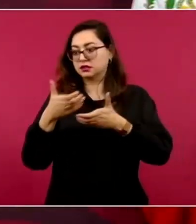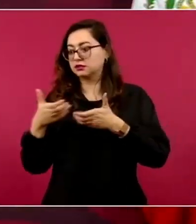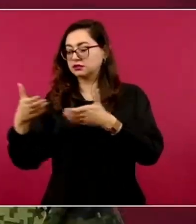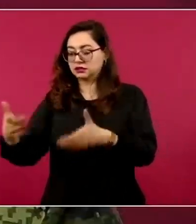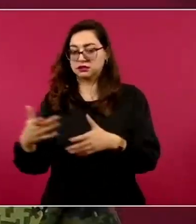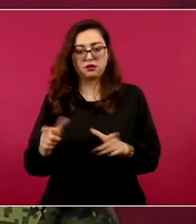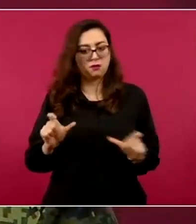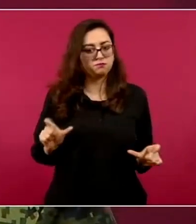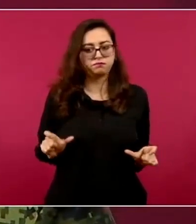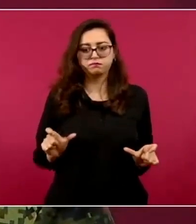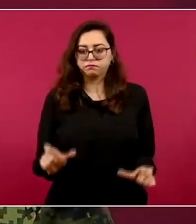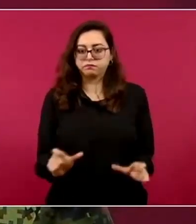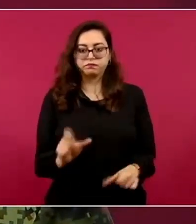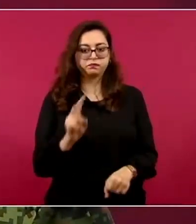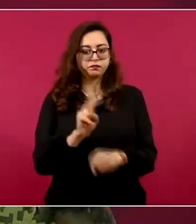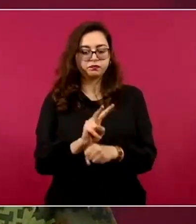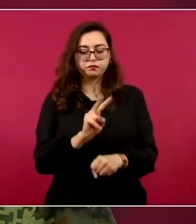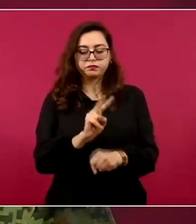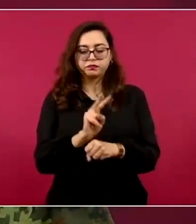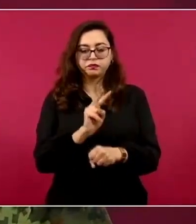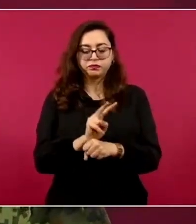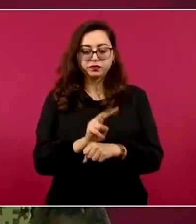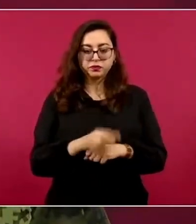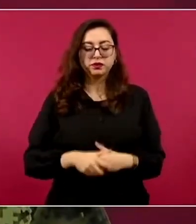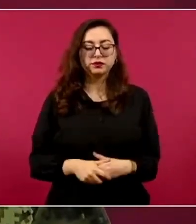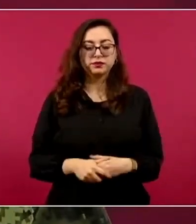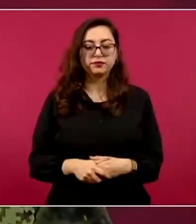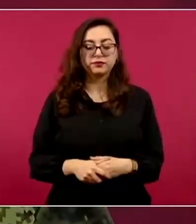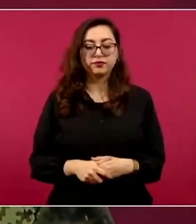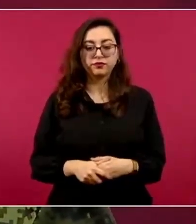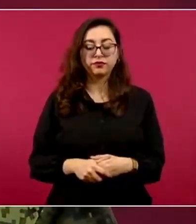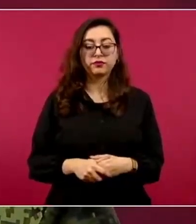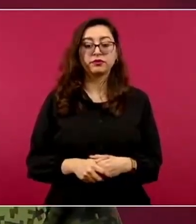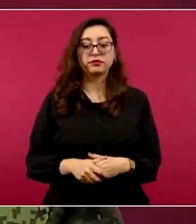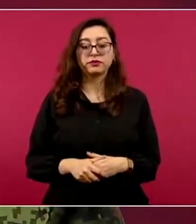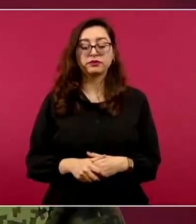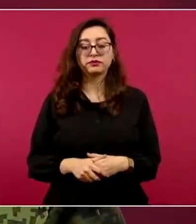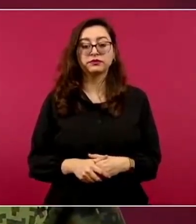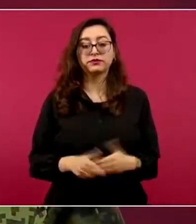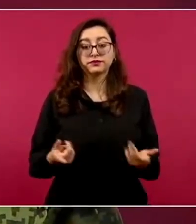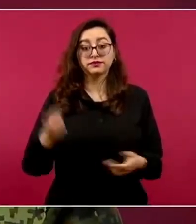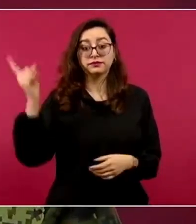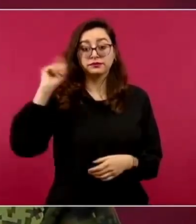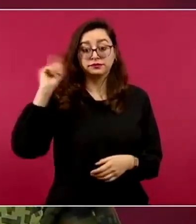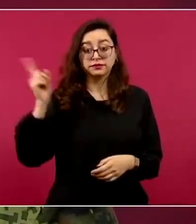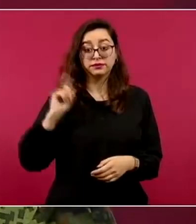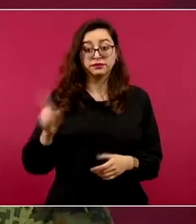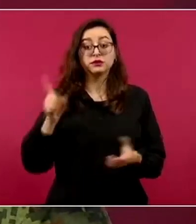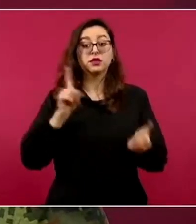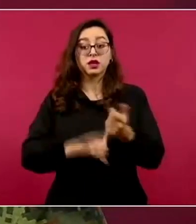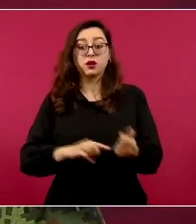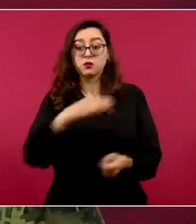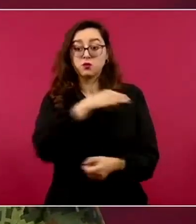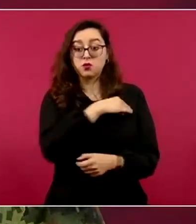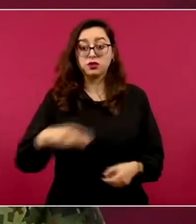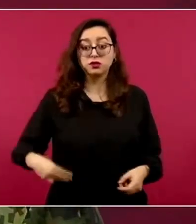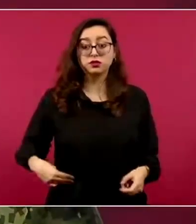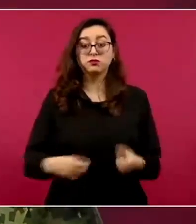que llegan al estado. Inclusive hay municipios dentro del estado de Zacatecas que